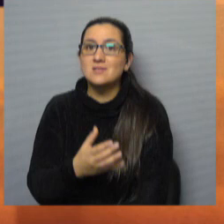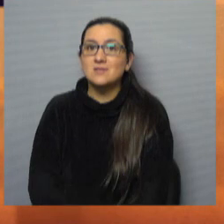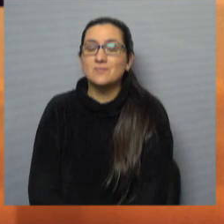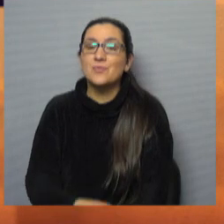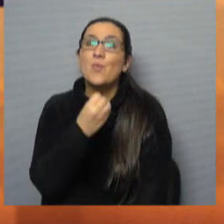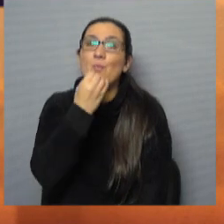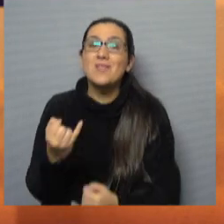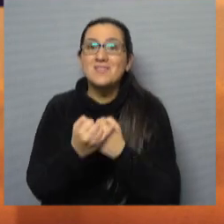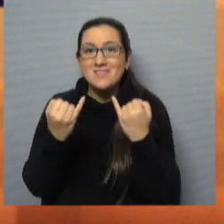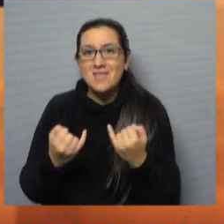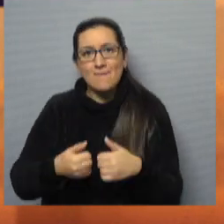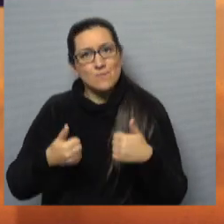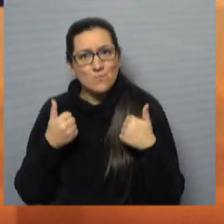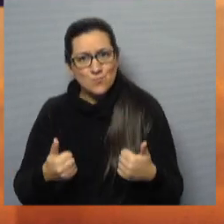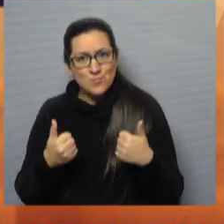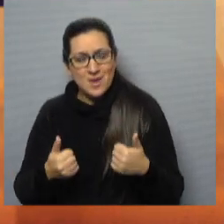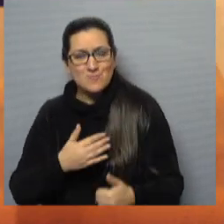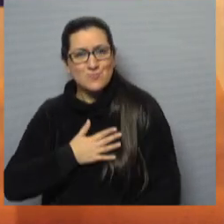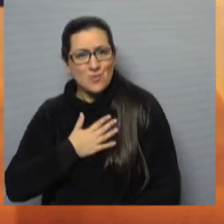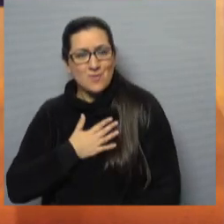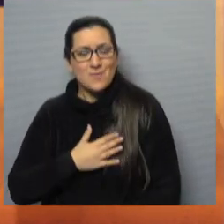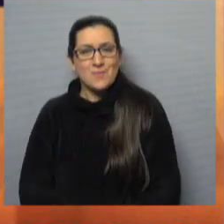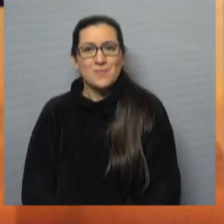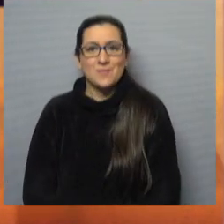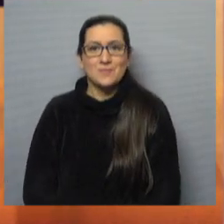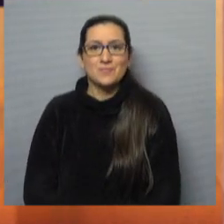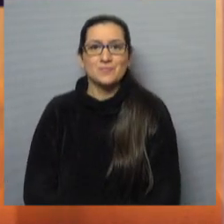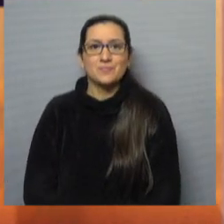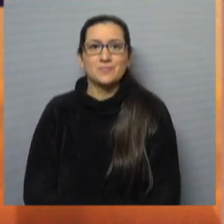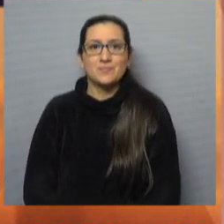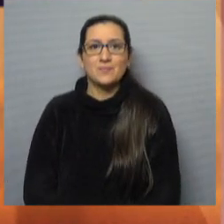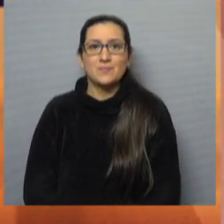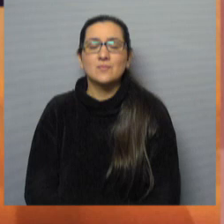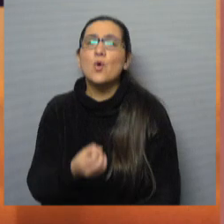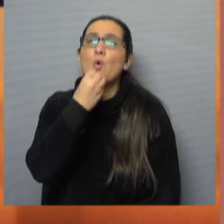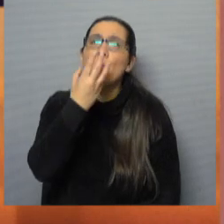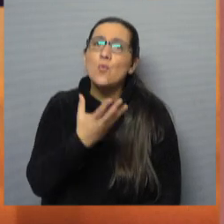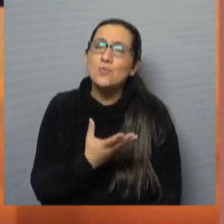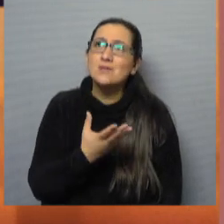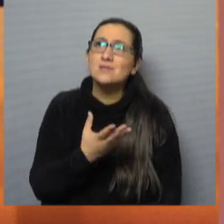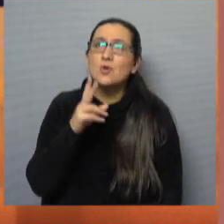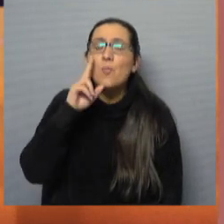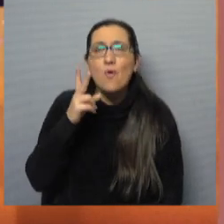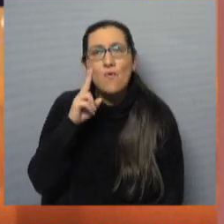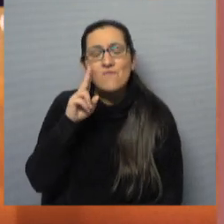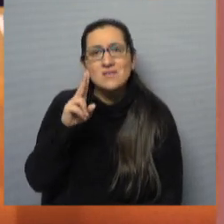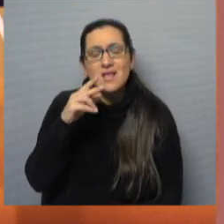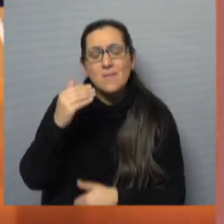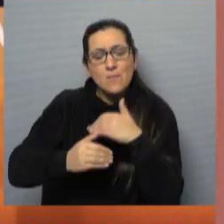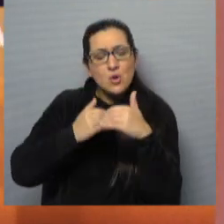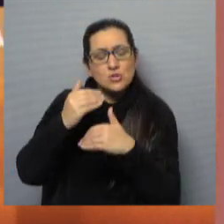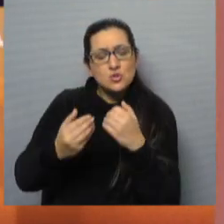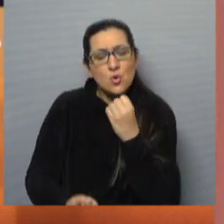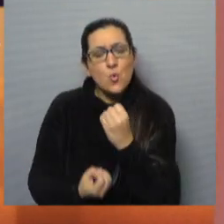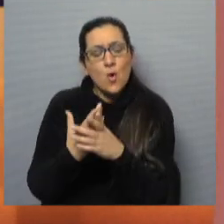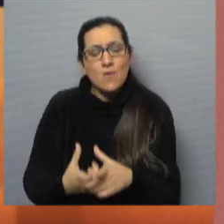Buen día. Estoy muy bien. Muy amable. Bueno, ¿cómo estás viendo vos este proceso, esta